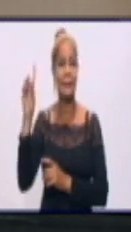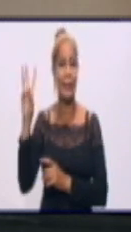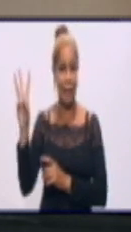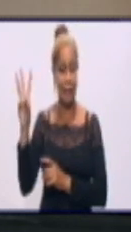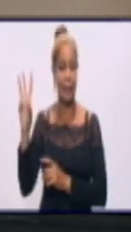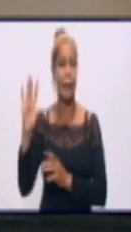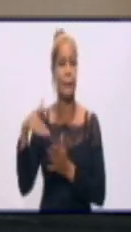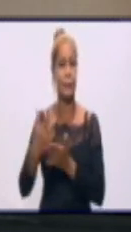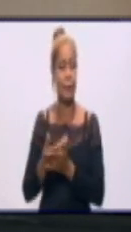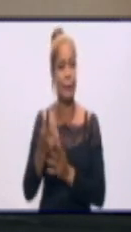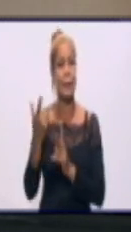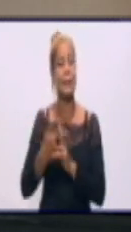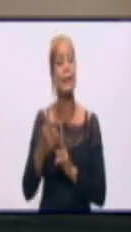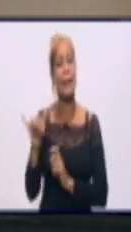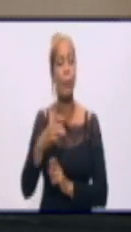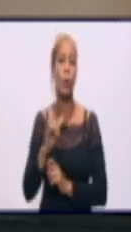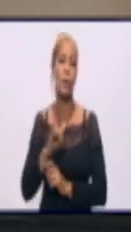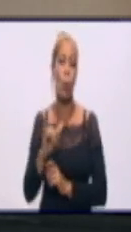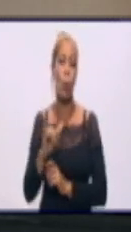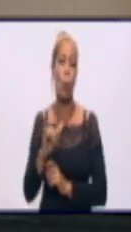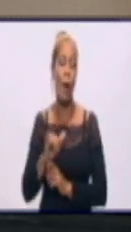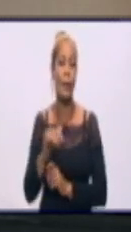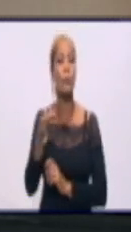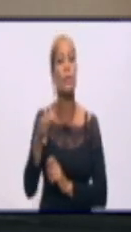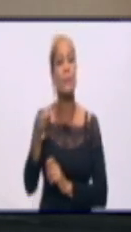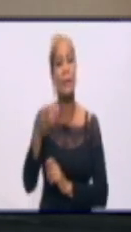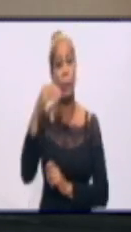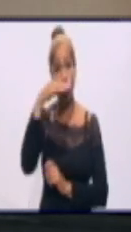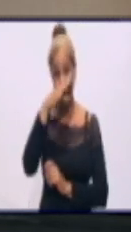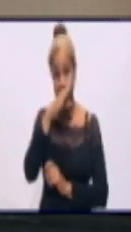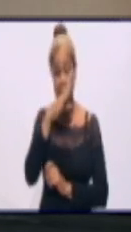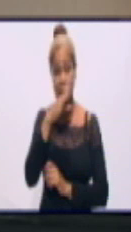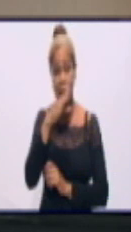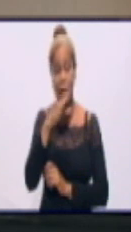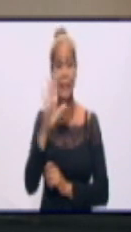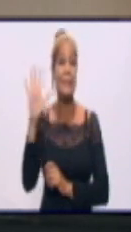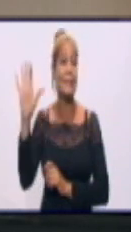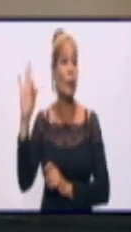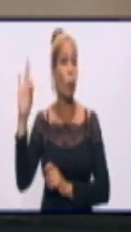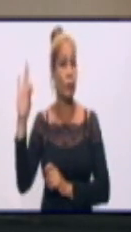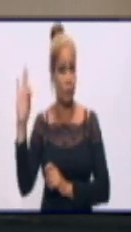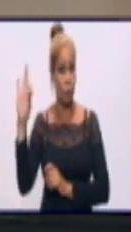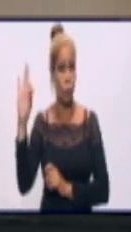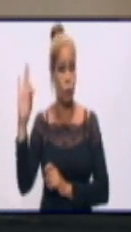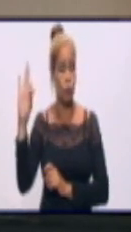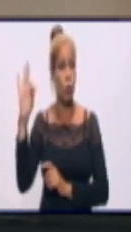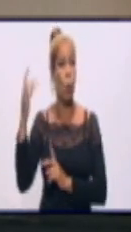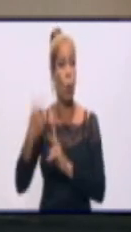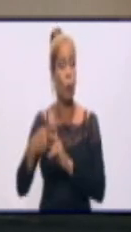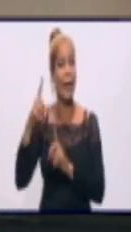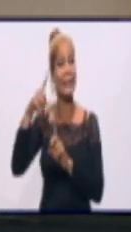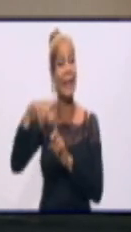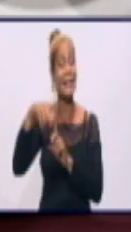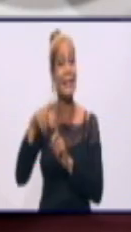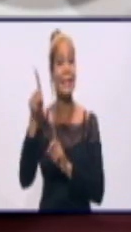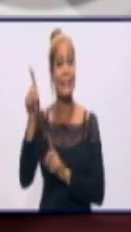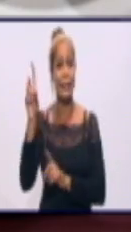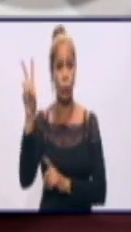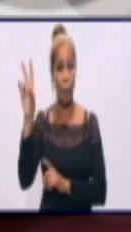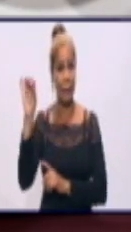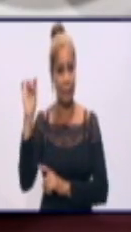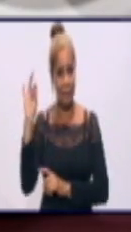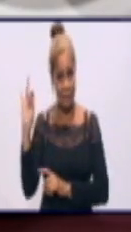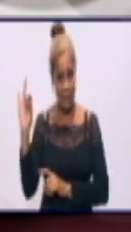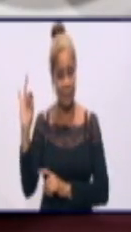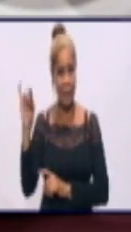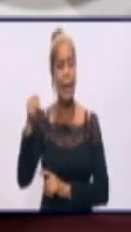tenemos también el municipio Guisa, que en los últimos 15 días reporta 58 casos y una tasa de 127,4. Son